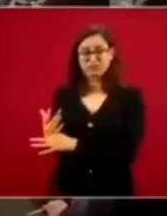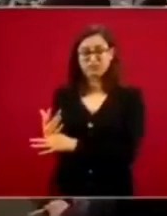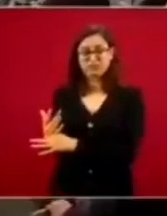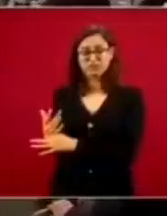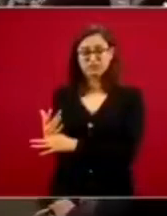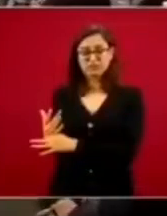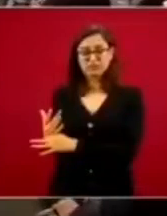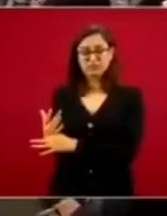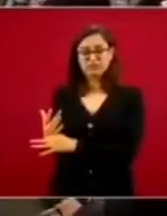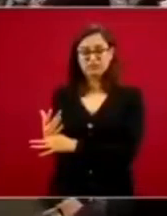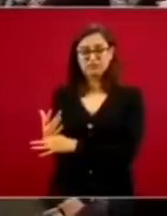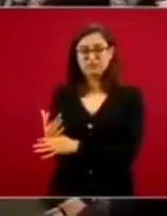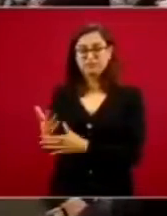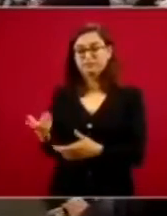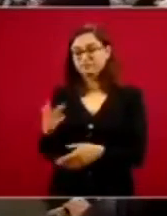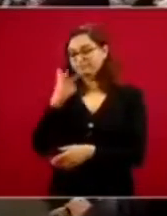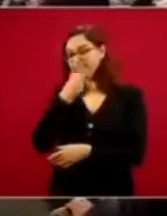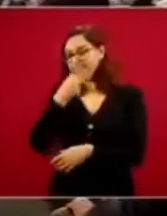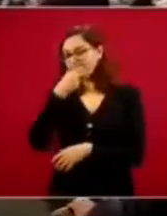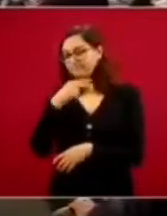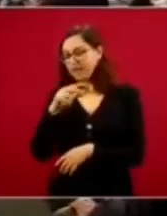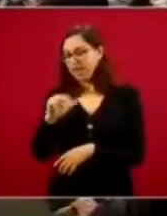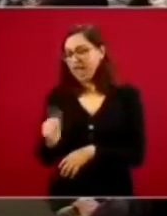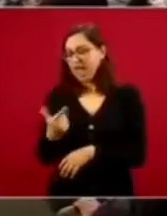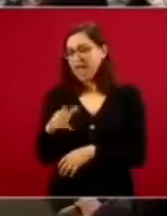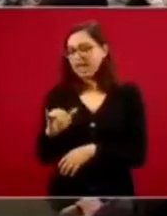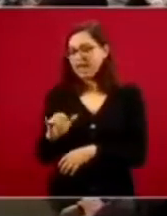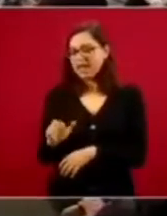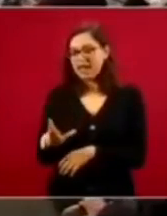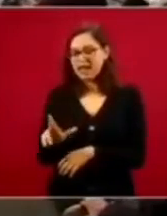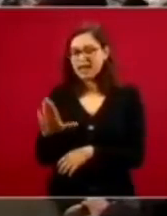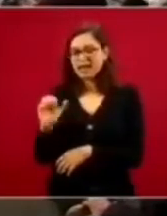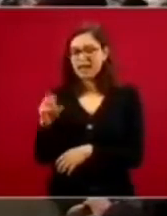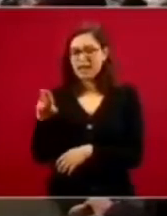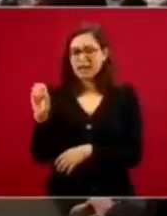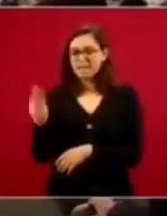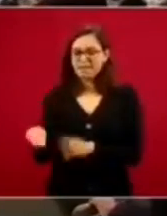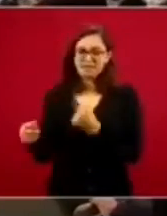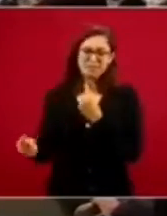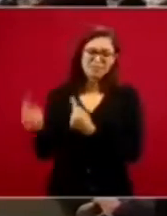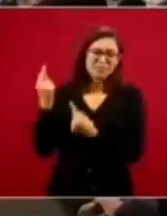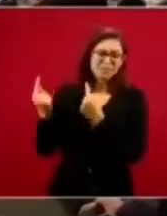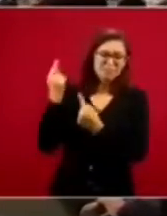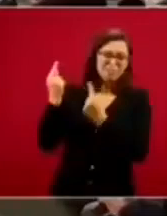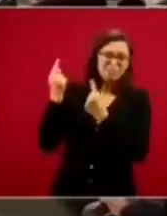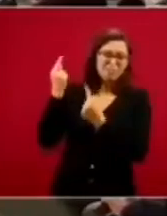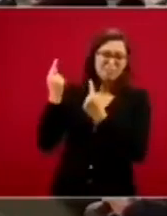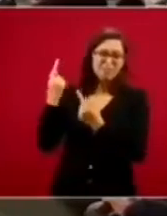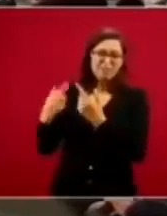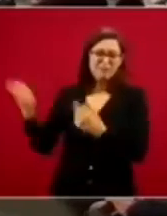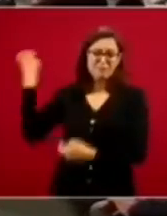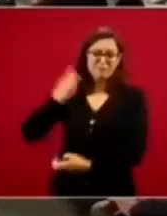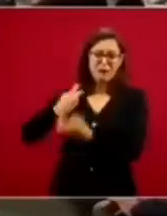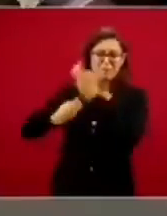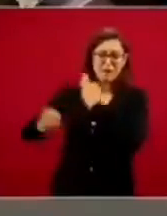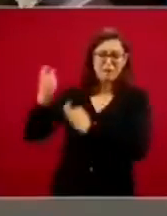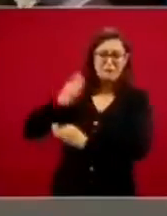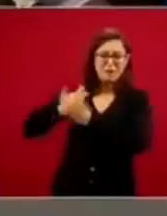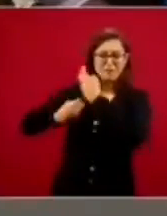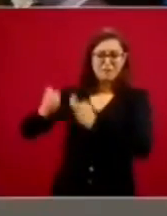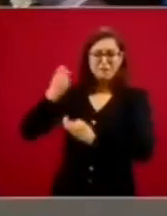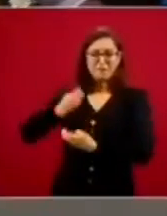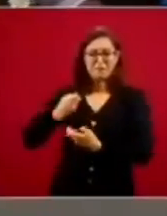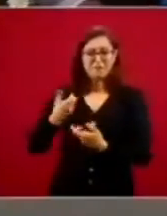lo que expresó Aguilar Camín, de mi persona, me insulta,